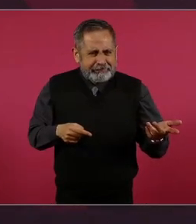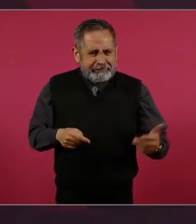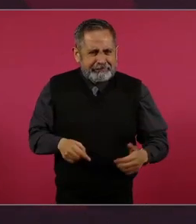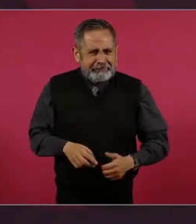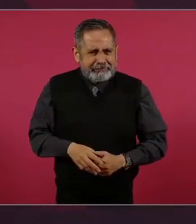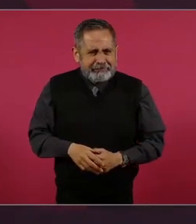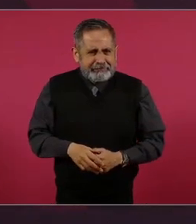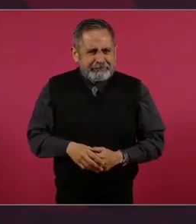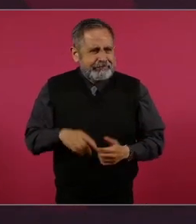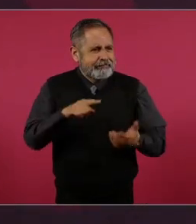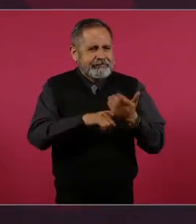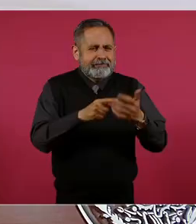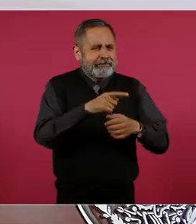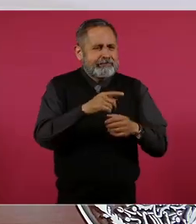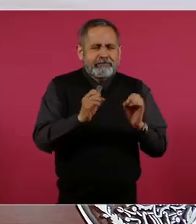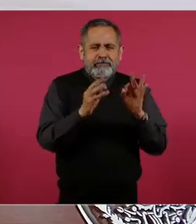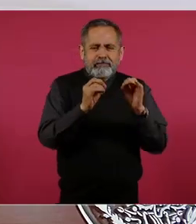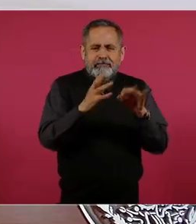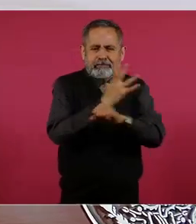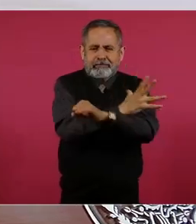la transparencia?